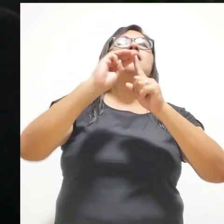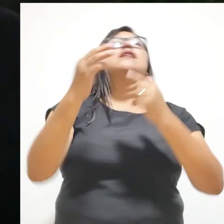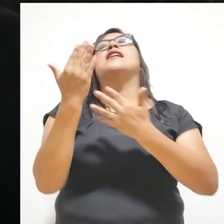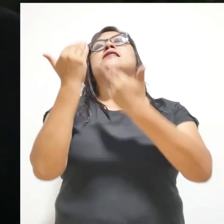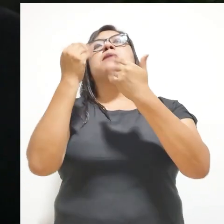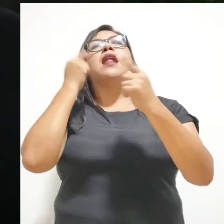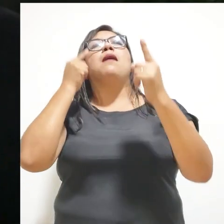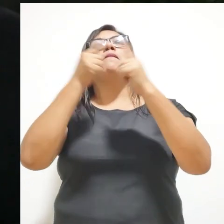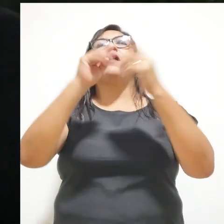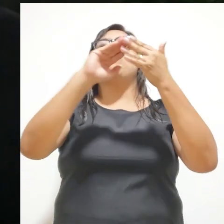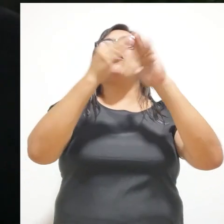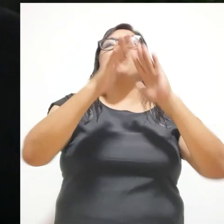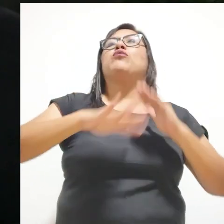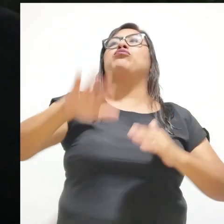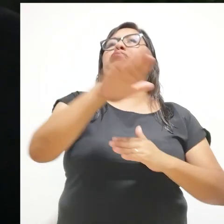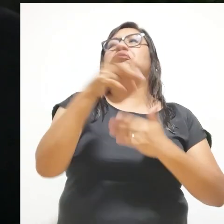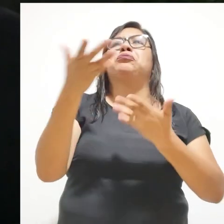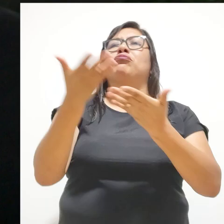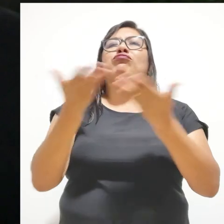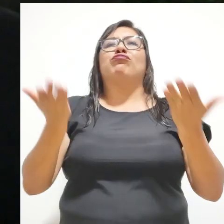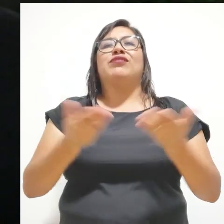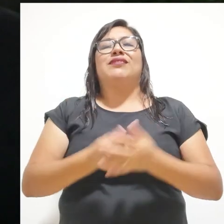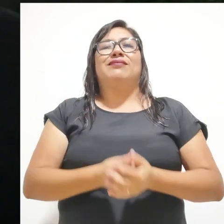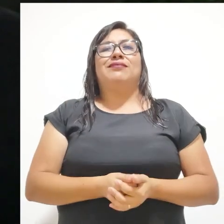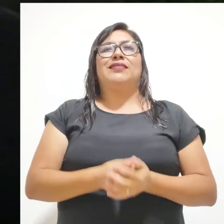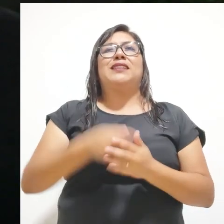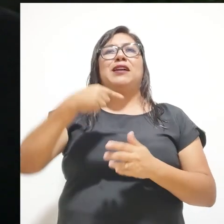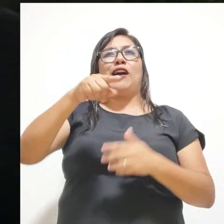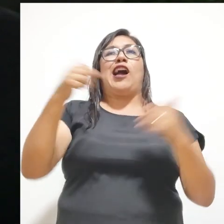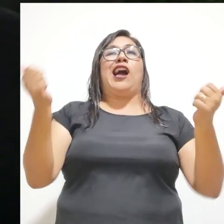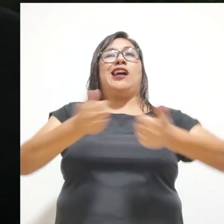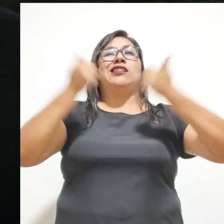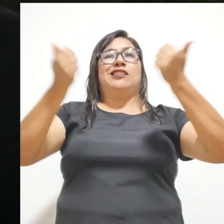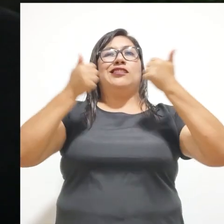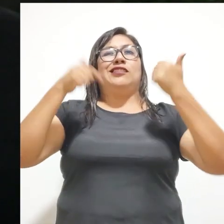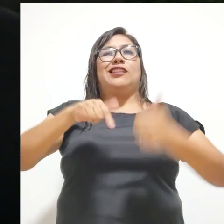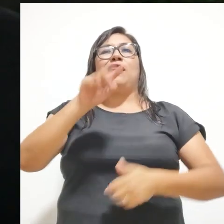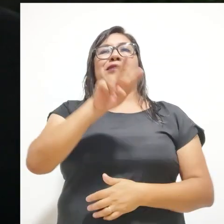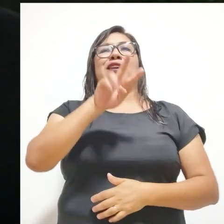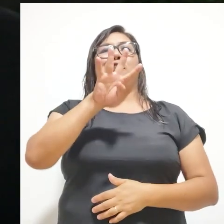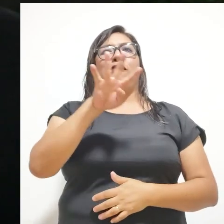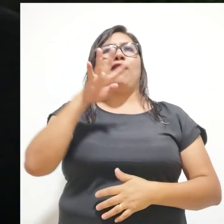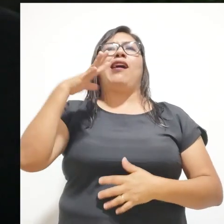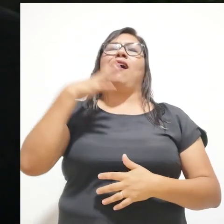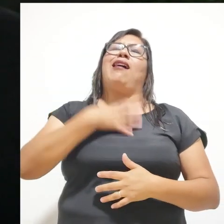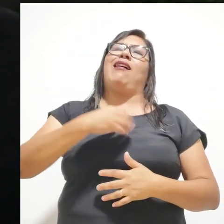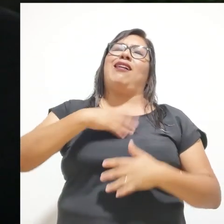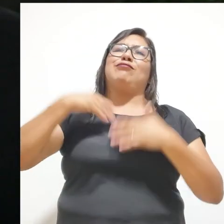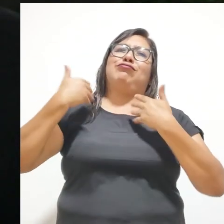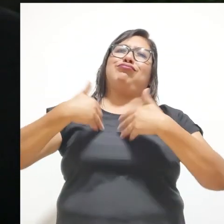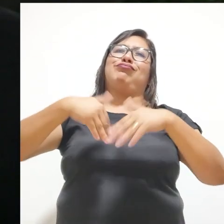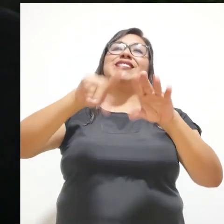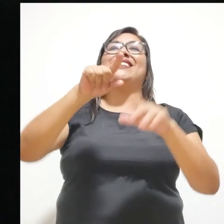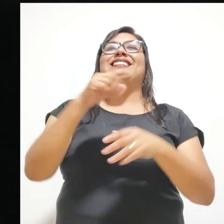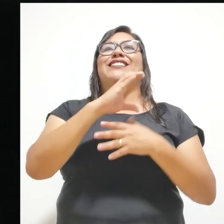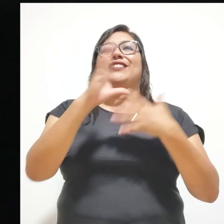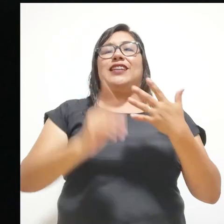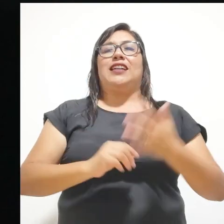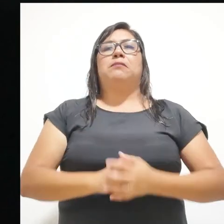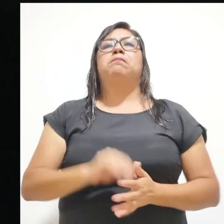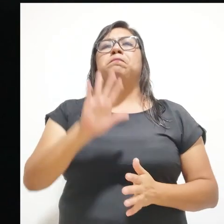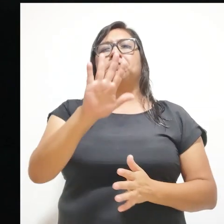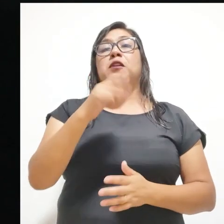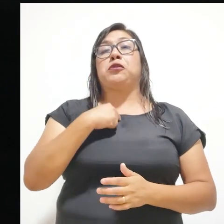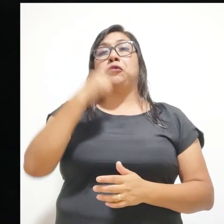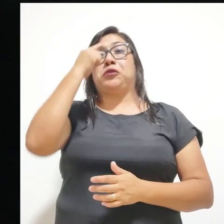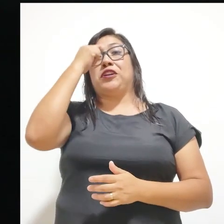le puede dar a la población doctor Ríos justamente en este aniversario 24 años de Conadis? Mira,